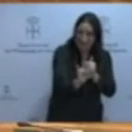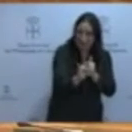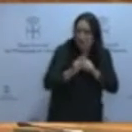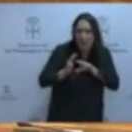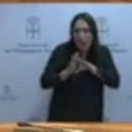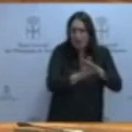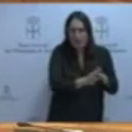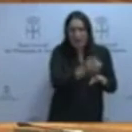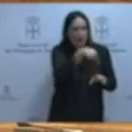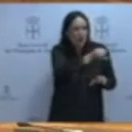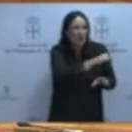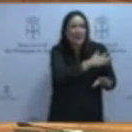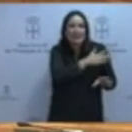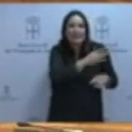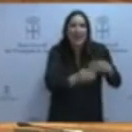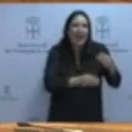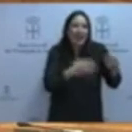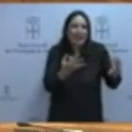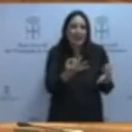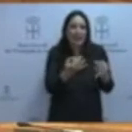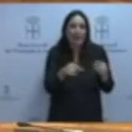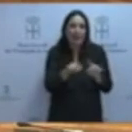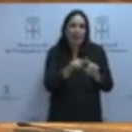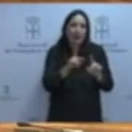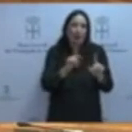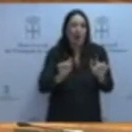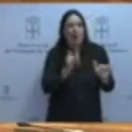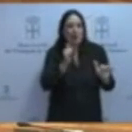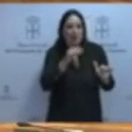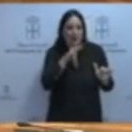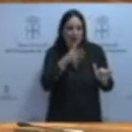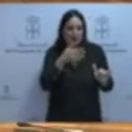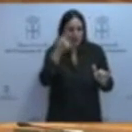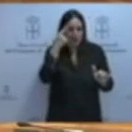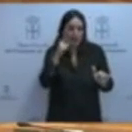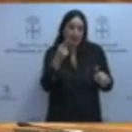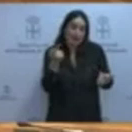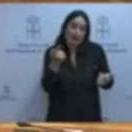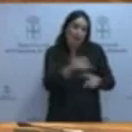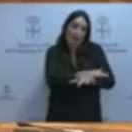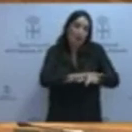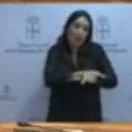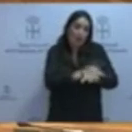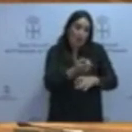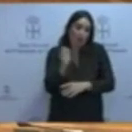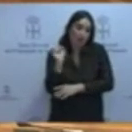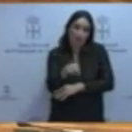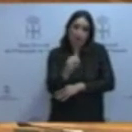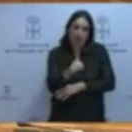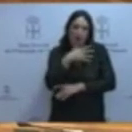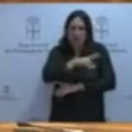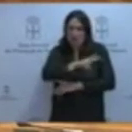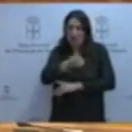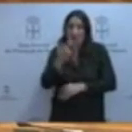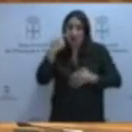Independientemente de que ustedes lo que están haciendo sea un brindis al sol, sabiendo que el Gobierno no va hacer caso de esto, por muchos motivos, pero que no se va a